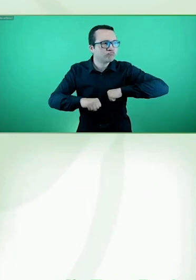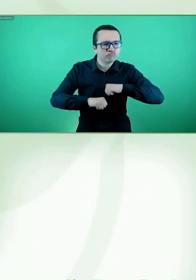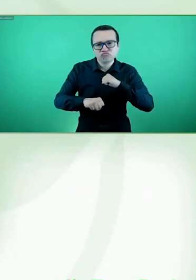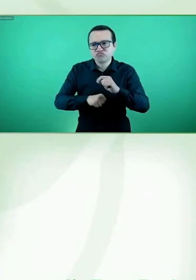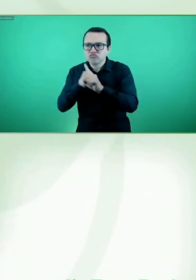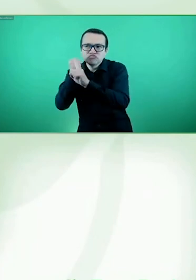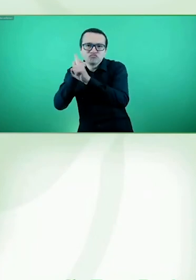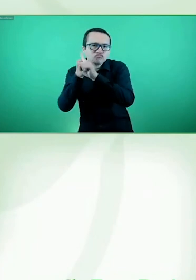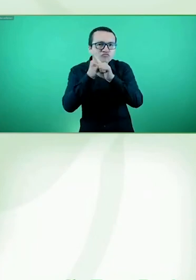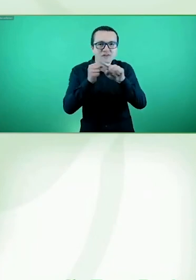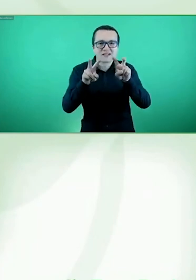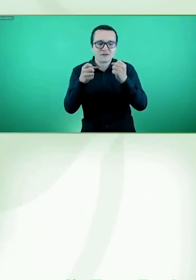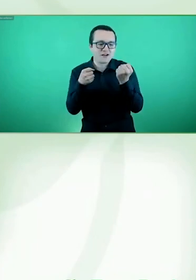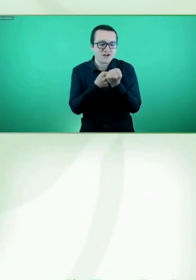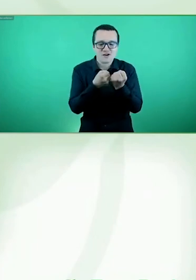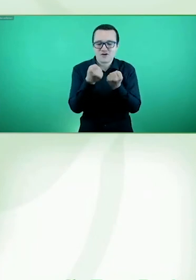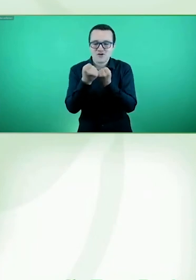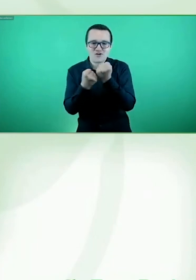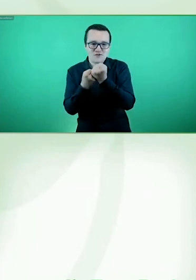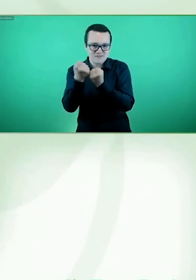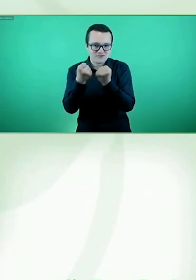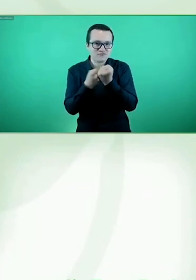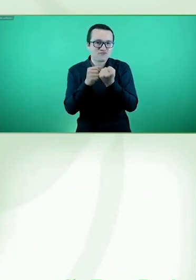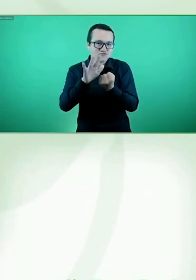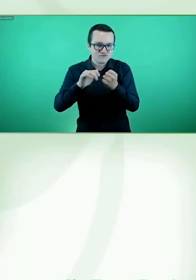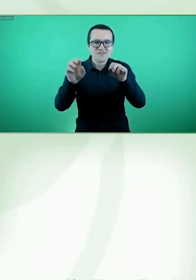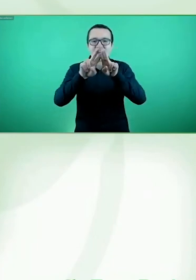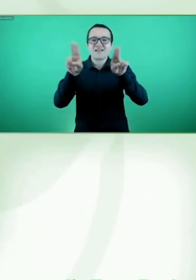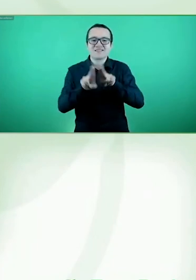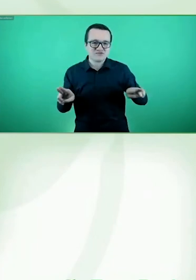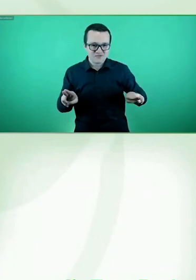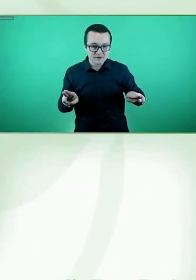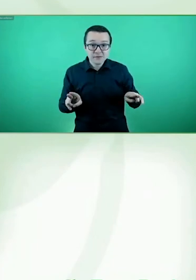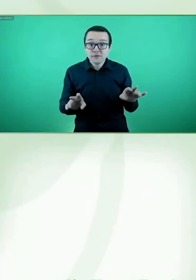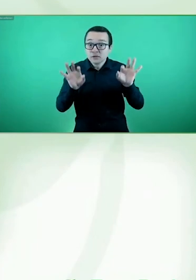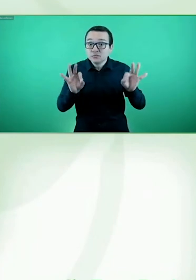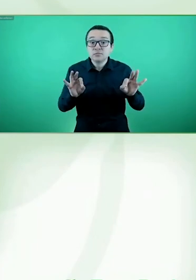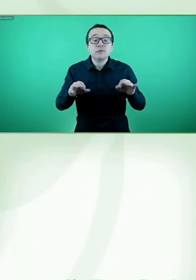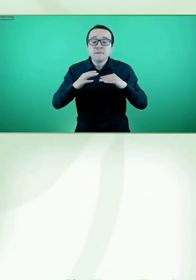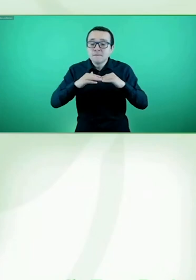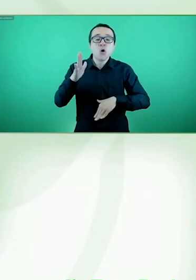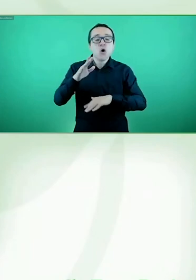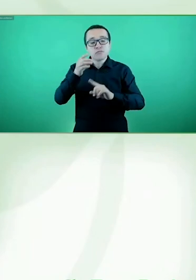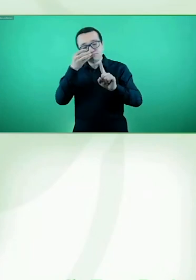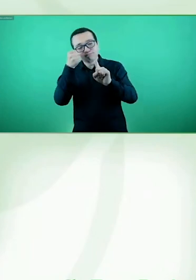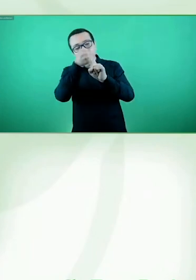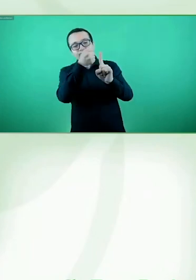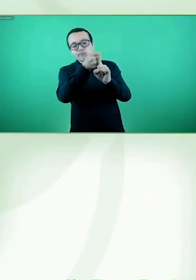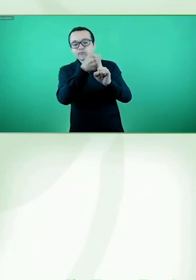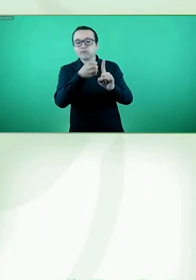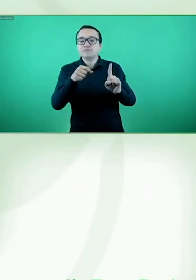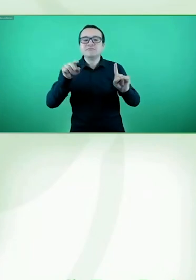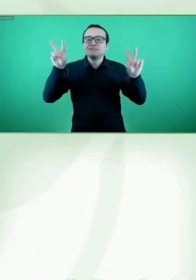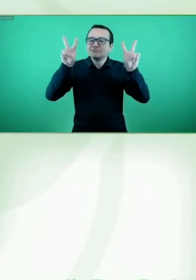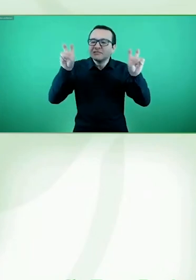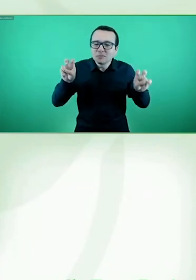en general, pero en particular para promover la inclusión de las personas con discapacidad. Así que estamos muy, muy agradecidos de